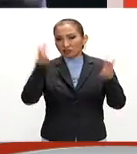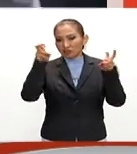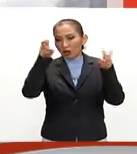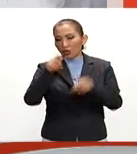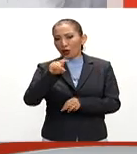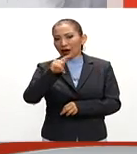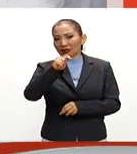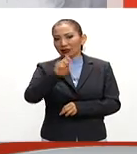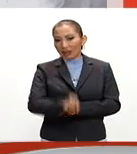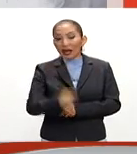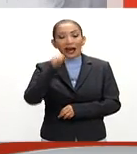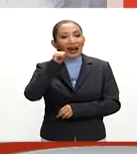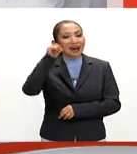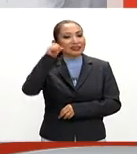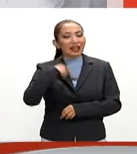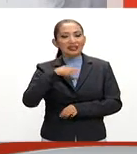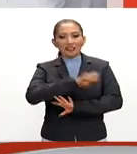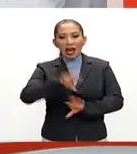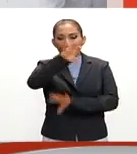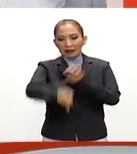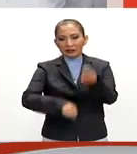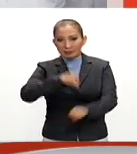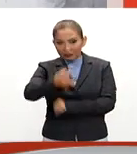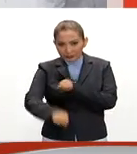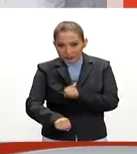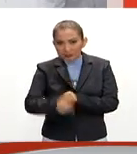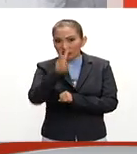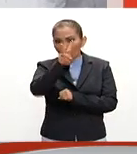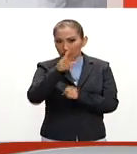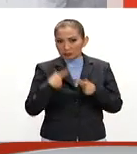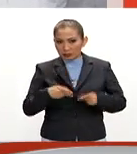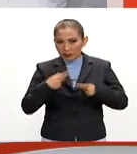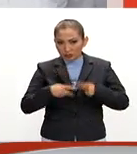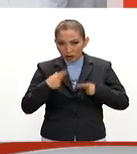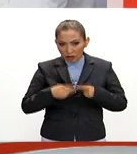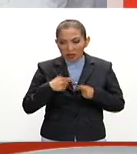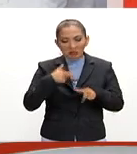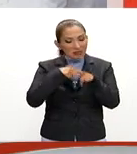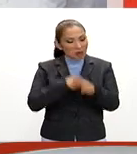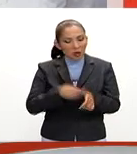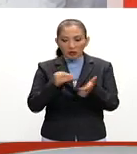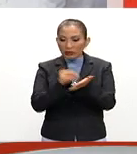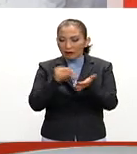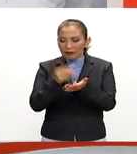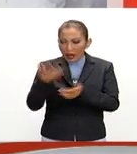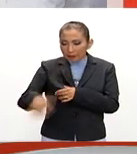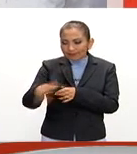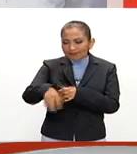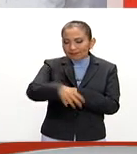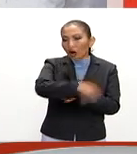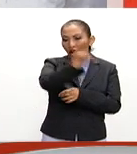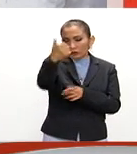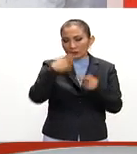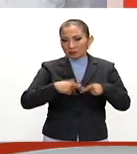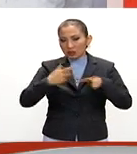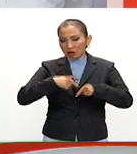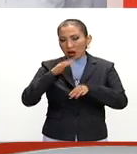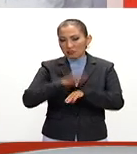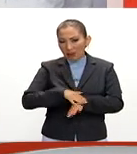Duarte. El día de ayer fueron detenidas dos personas y seguimos tras la captura de todos